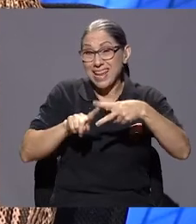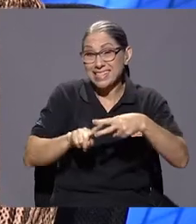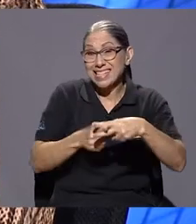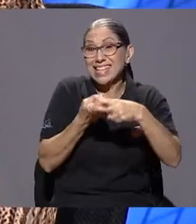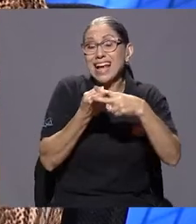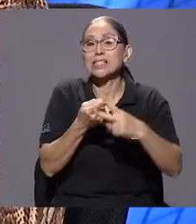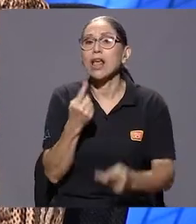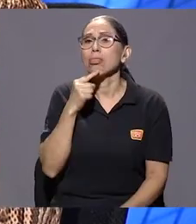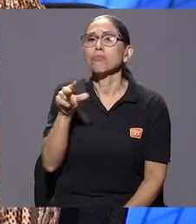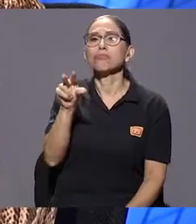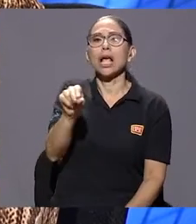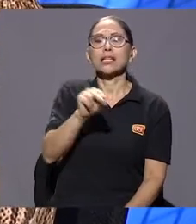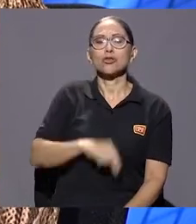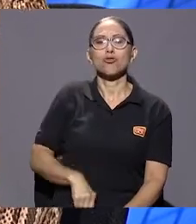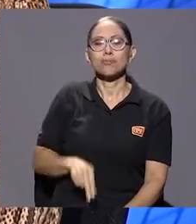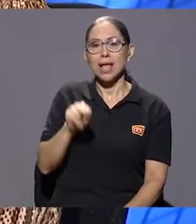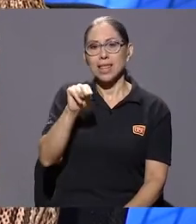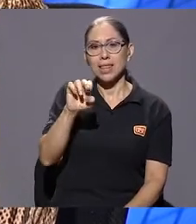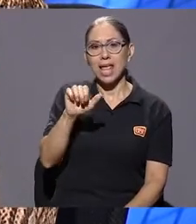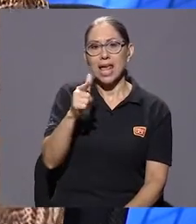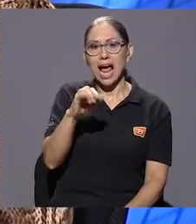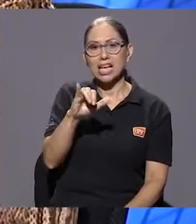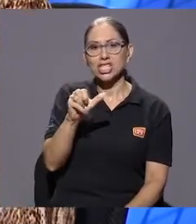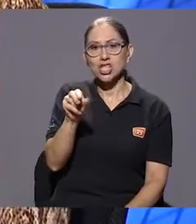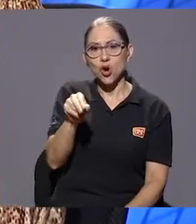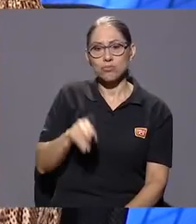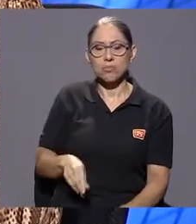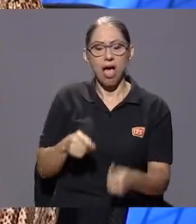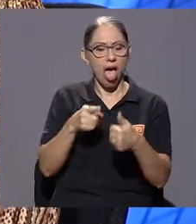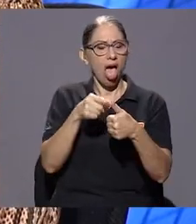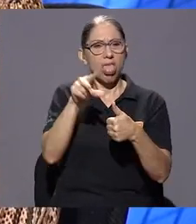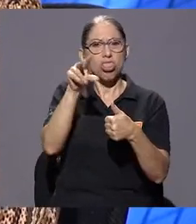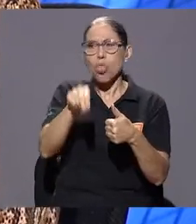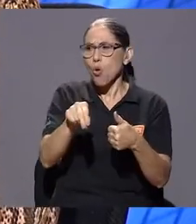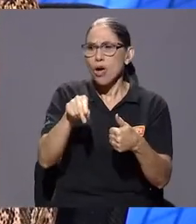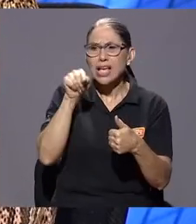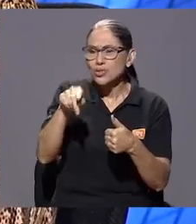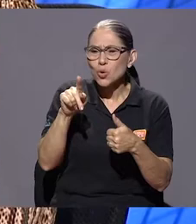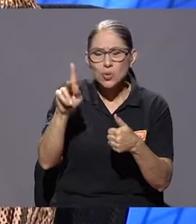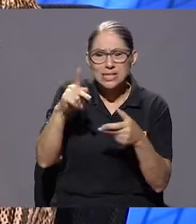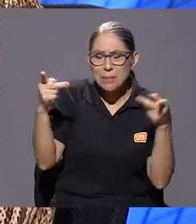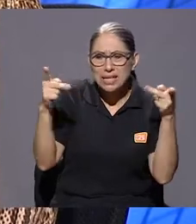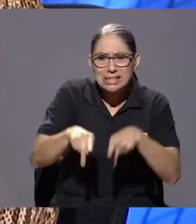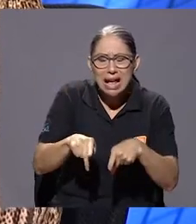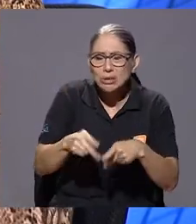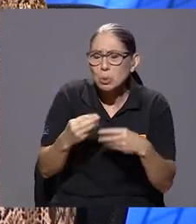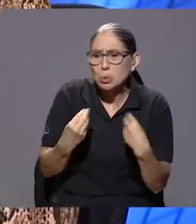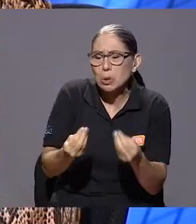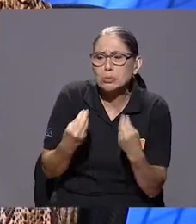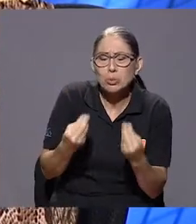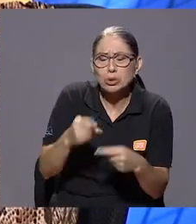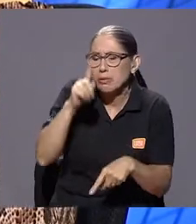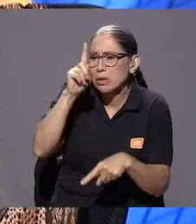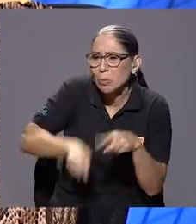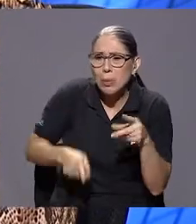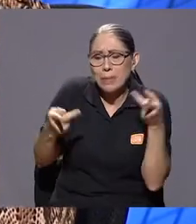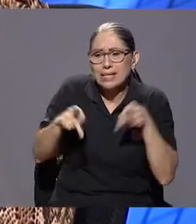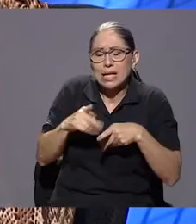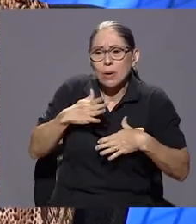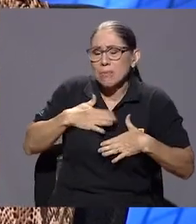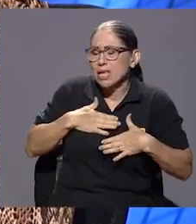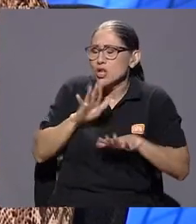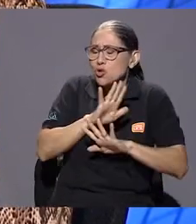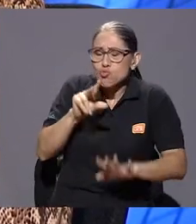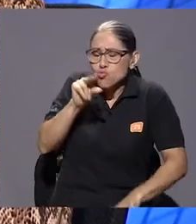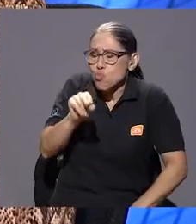anterior. No, esto no está pasando, es que no puede ser, no es posible que yo haya perdido a esta persona, no es posible que esto me esté pasando a mí. Entonces me niego a aceptar